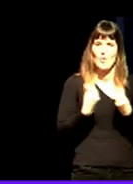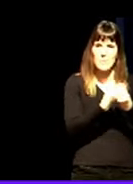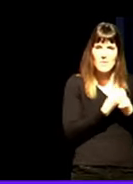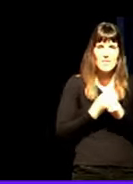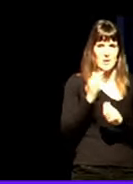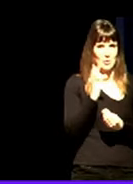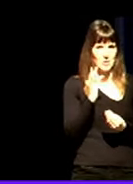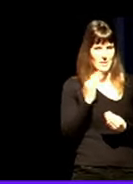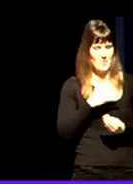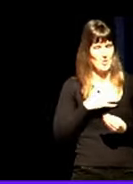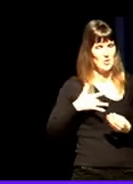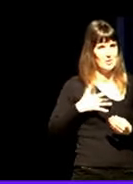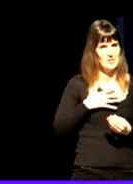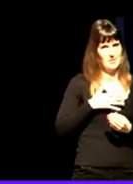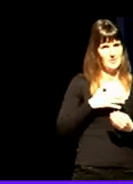seguro